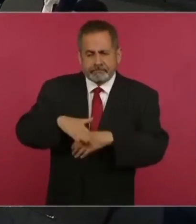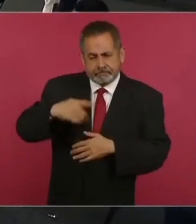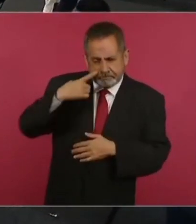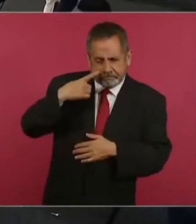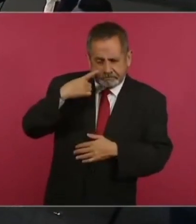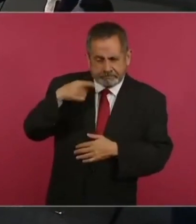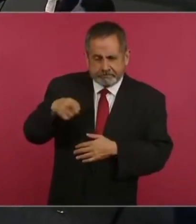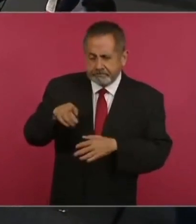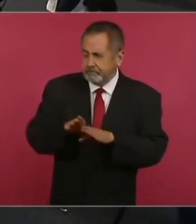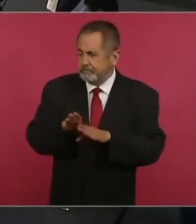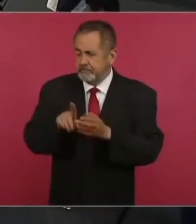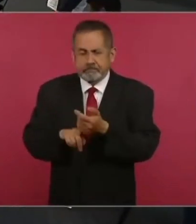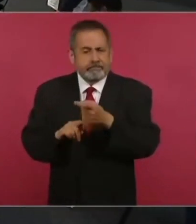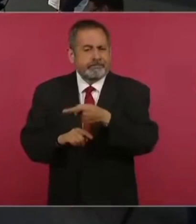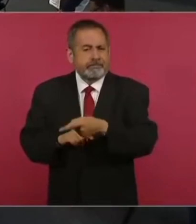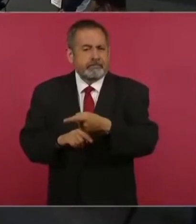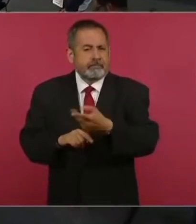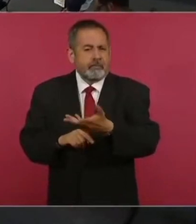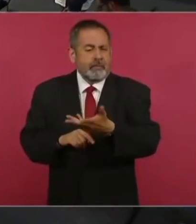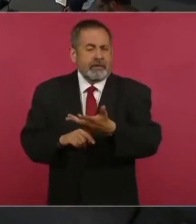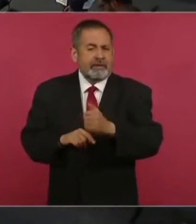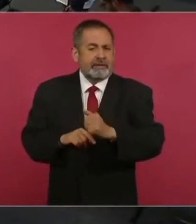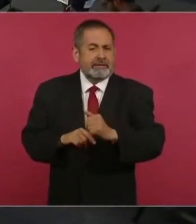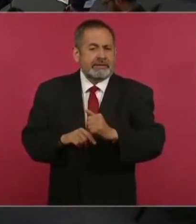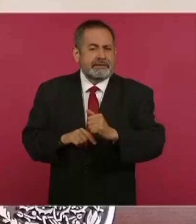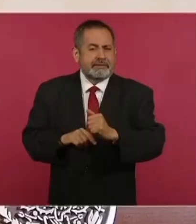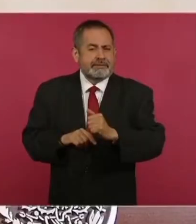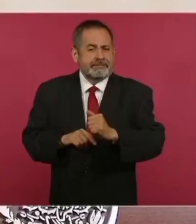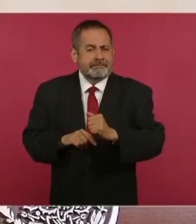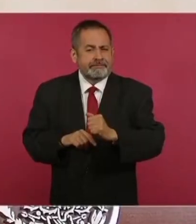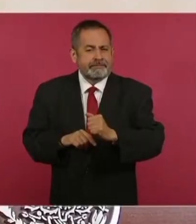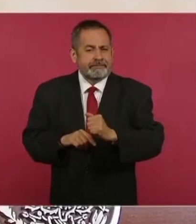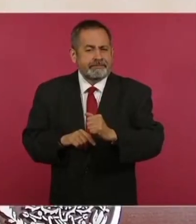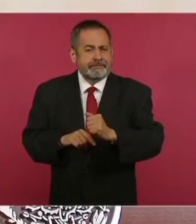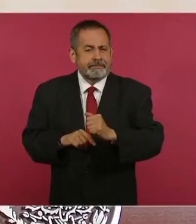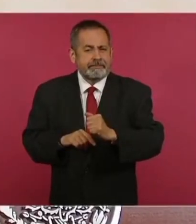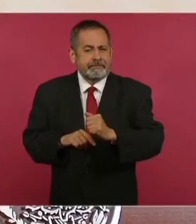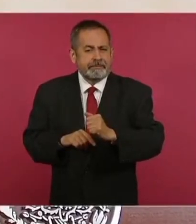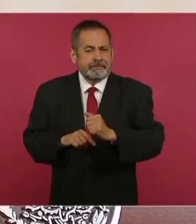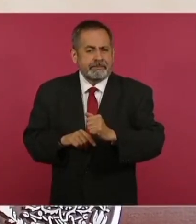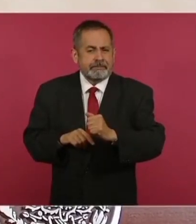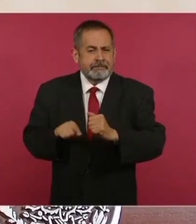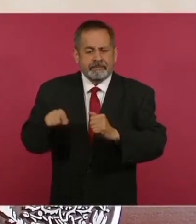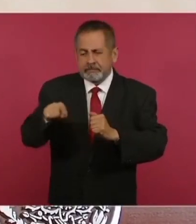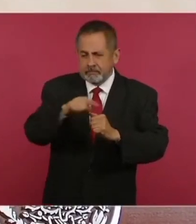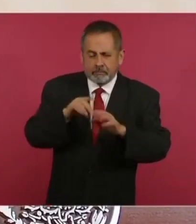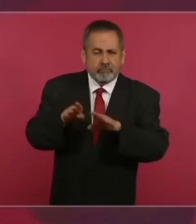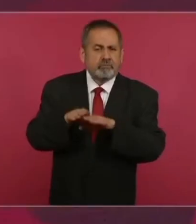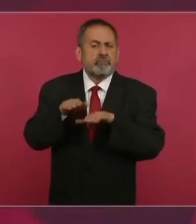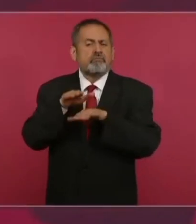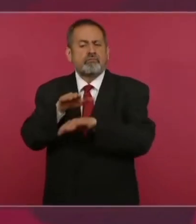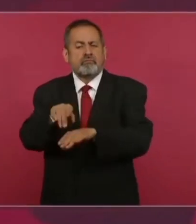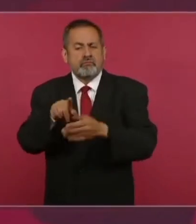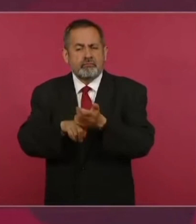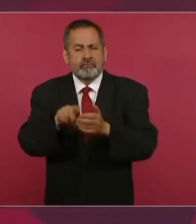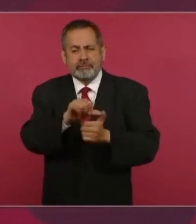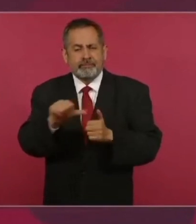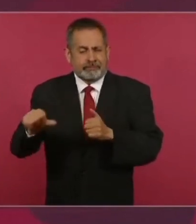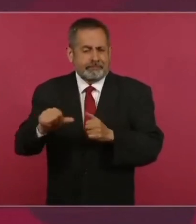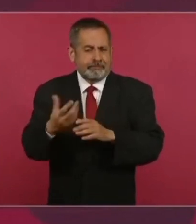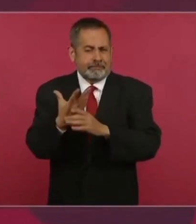injerencia en todo lo